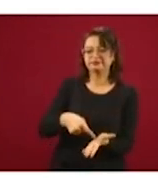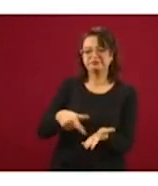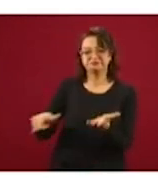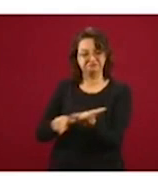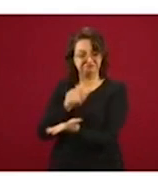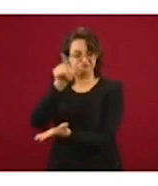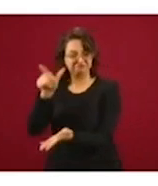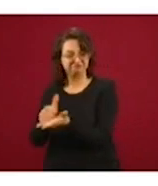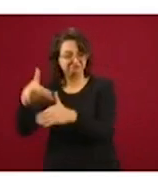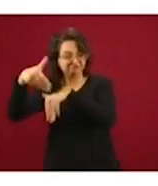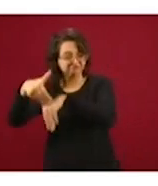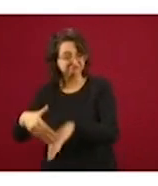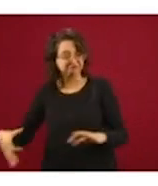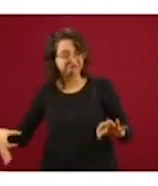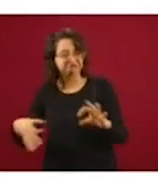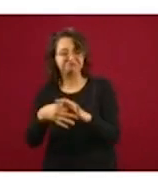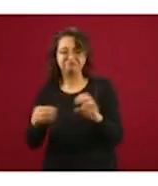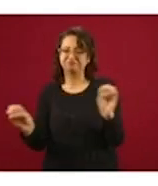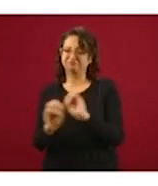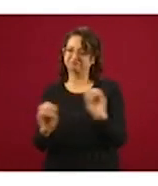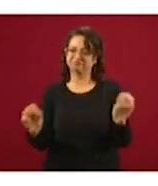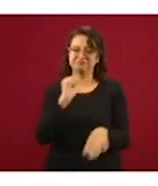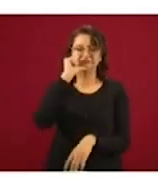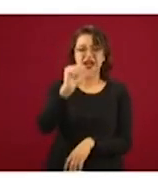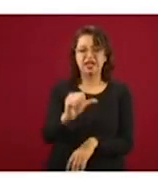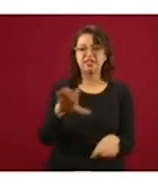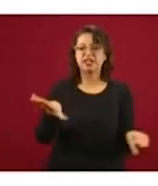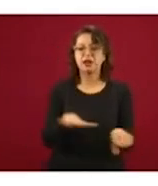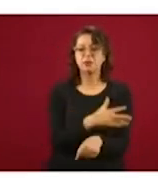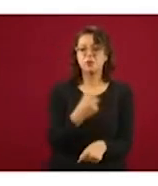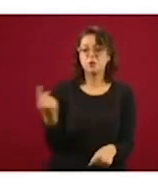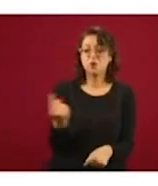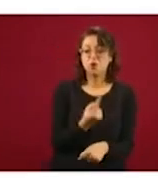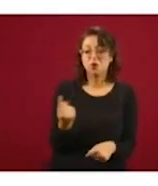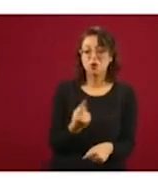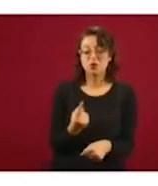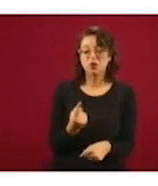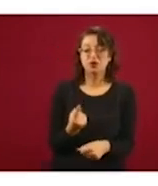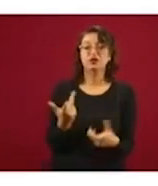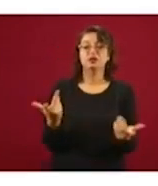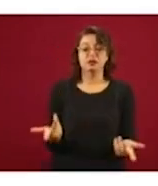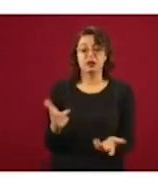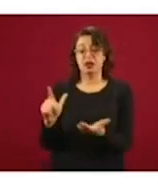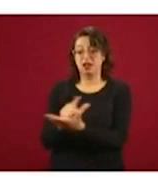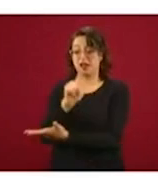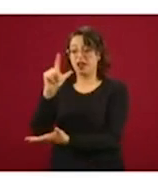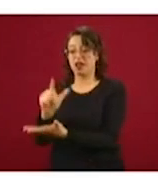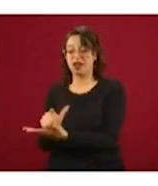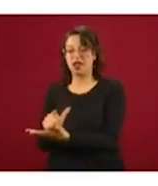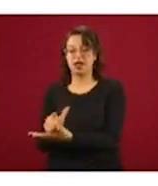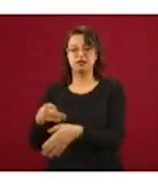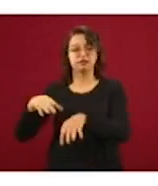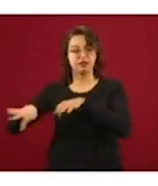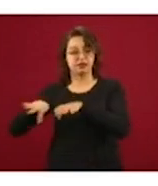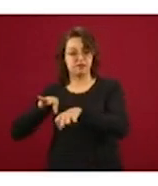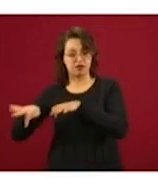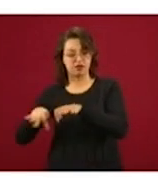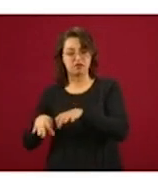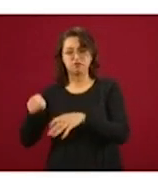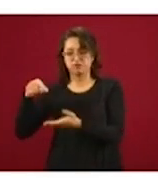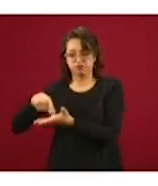de la ley, porque no se garantizan las prestaciones que la ley general, la ley del trabajo